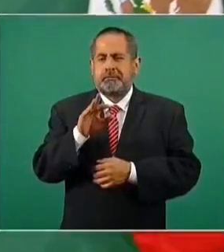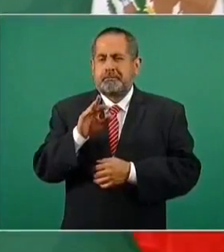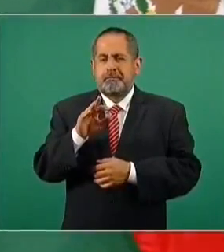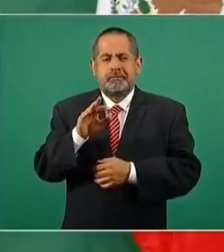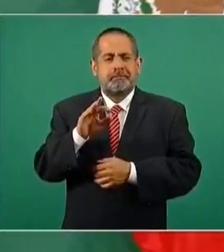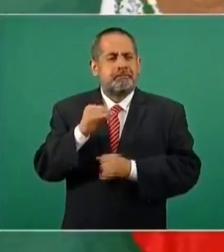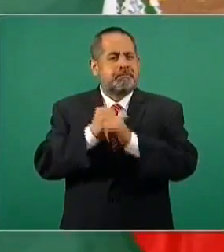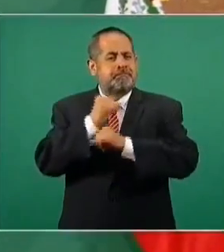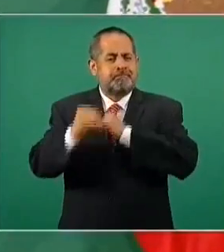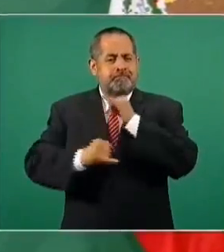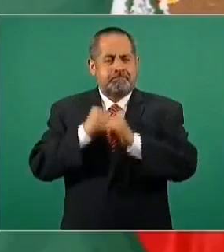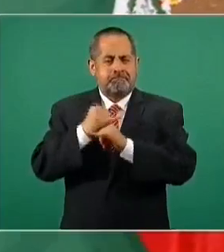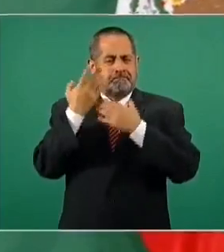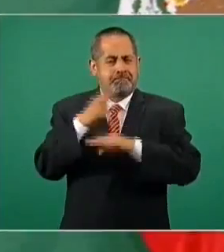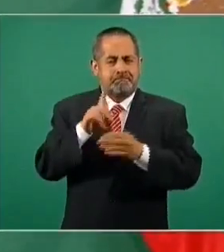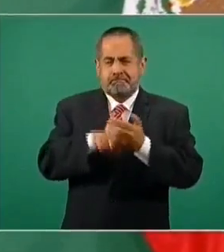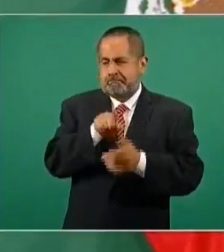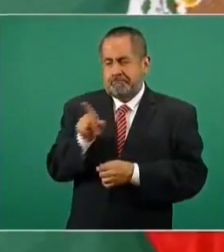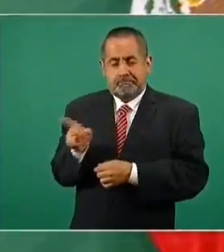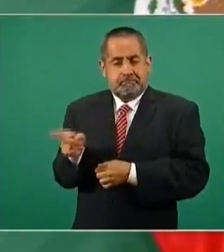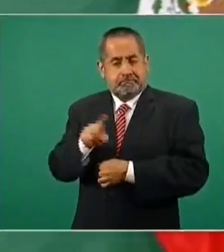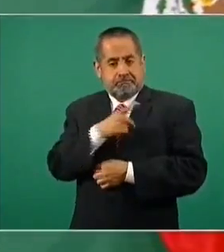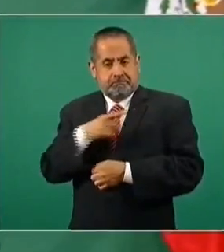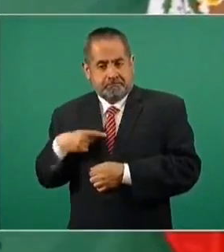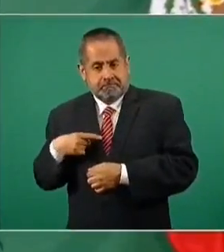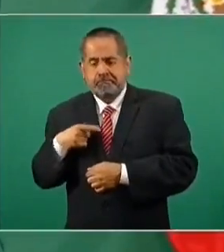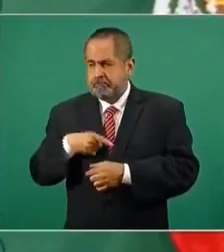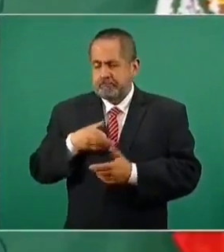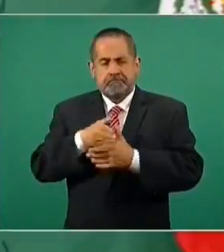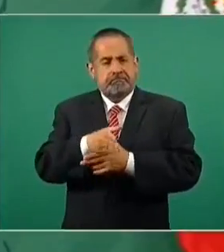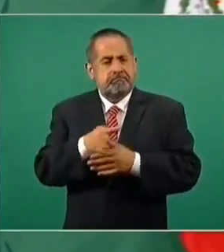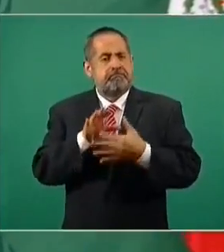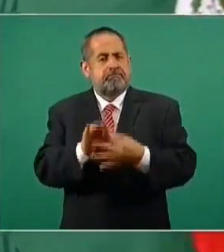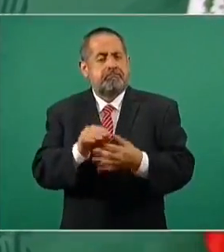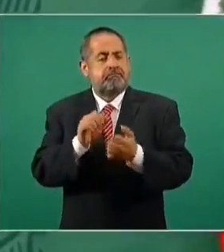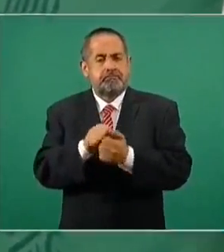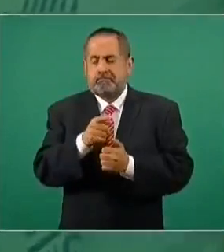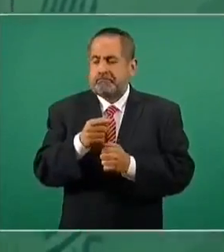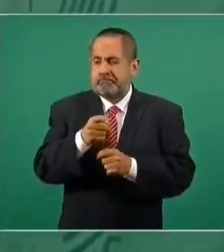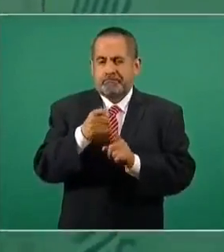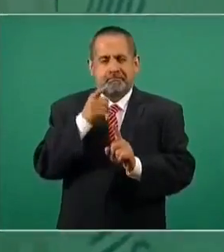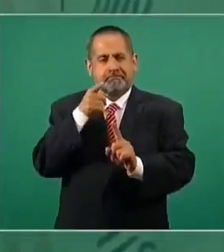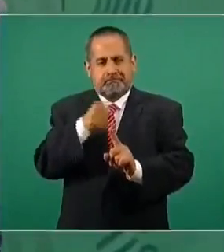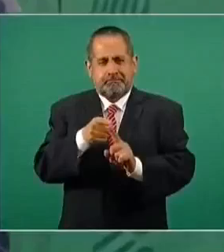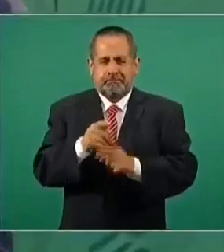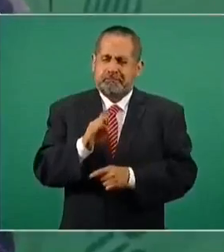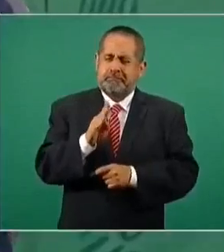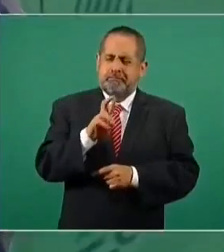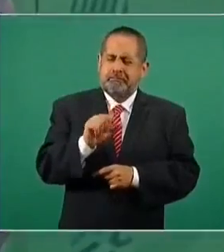y, sobre todo, con el principal fondo, BlackRock,